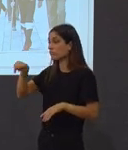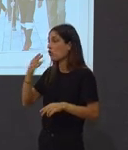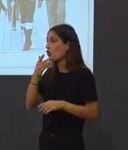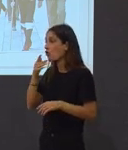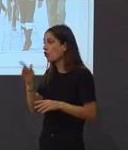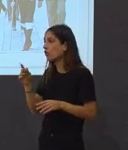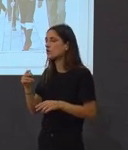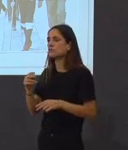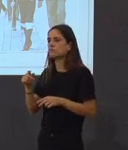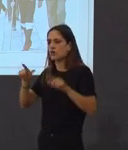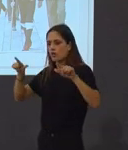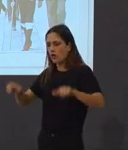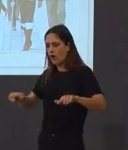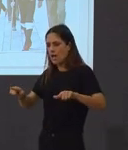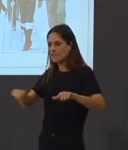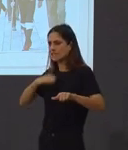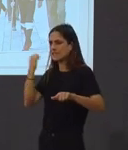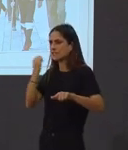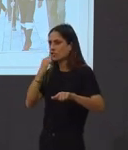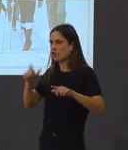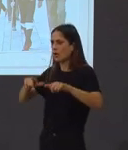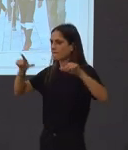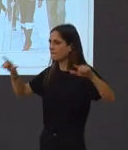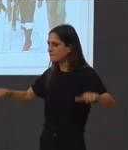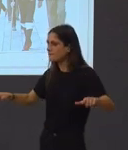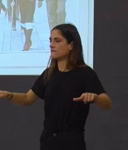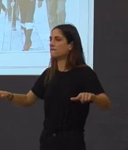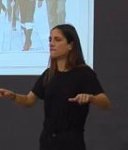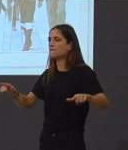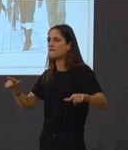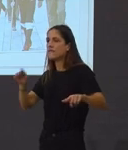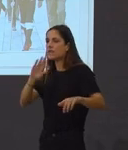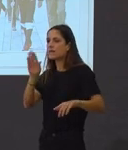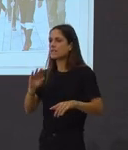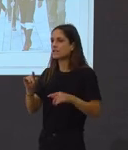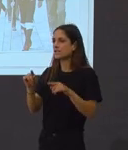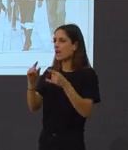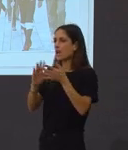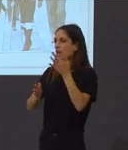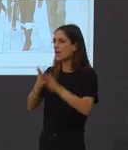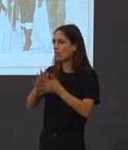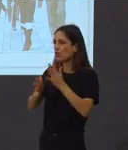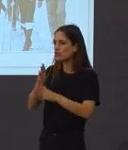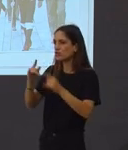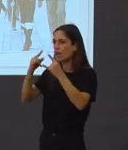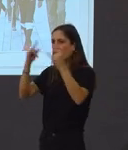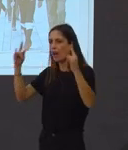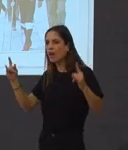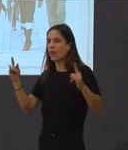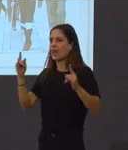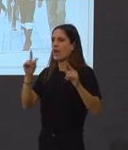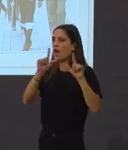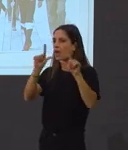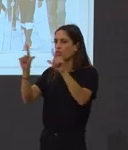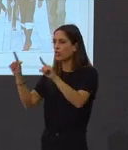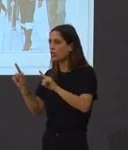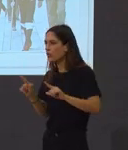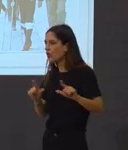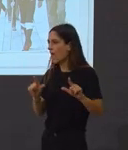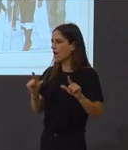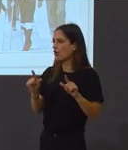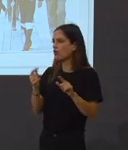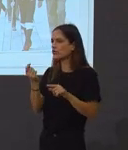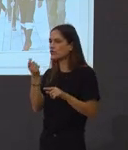enormes nave que están ahora de moda ou estaban, rollito industrial, azulejos, metales, así tipo londinense,